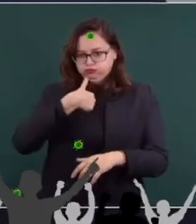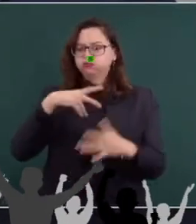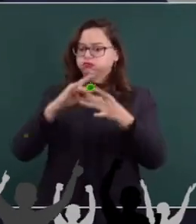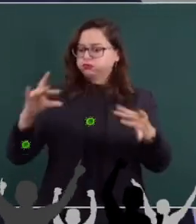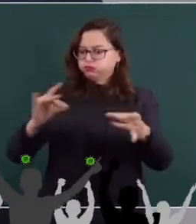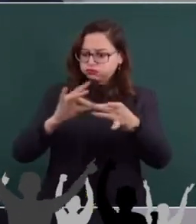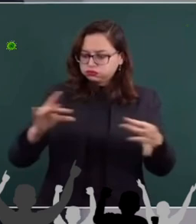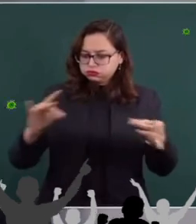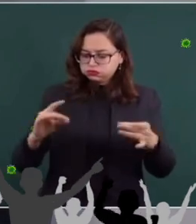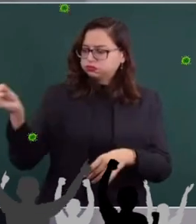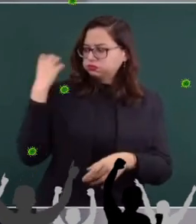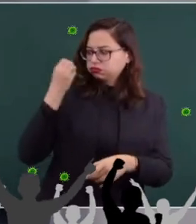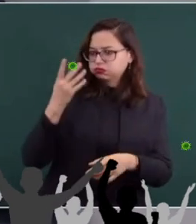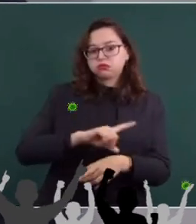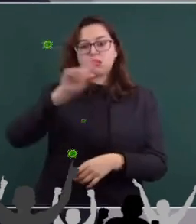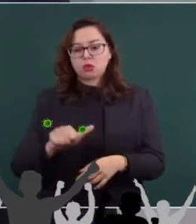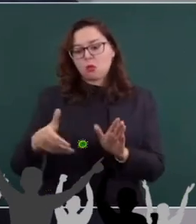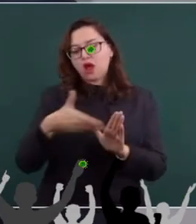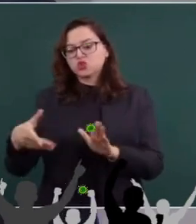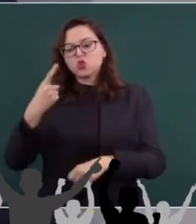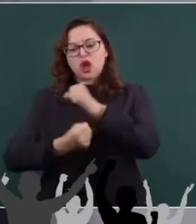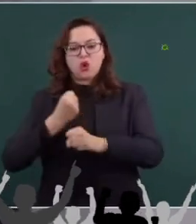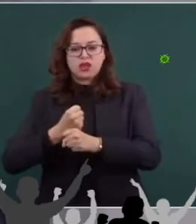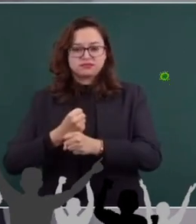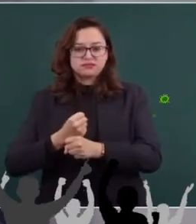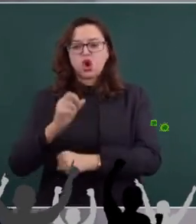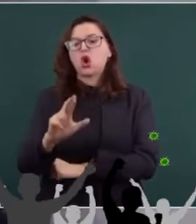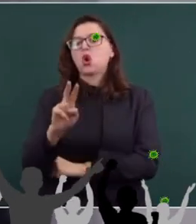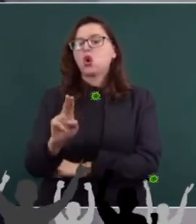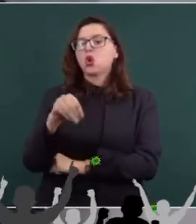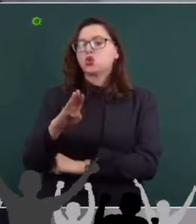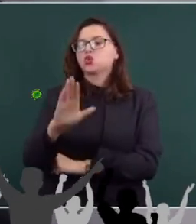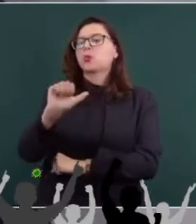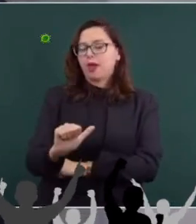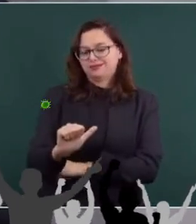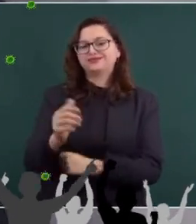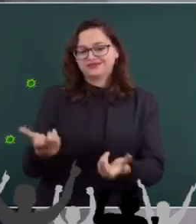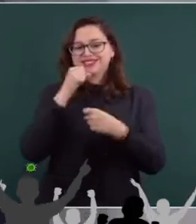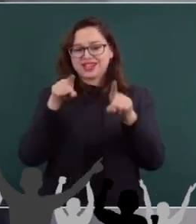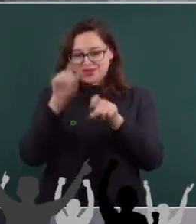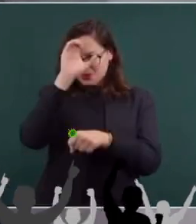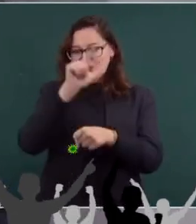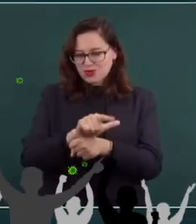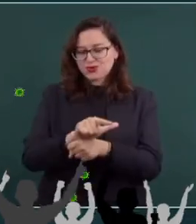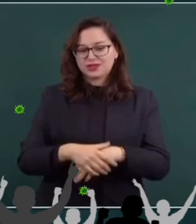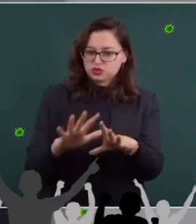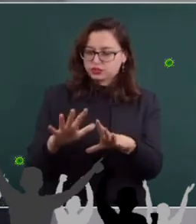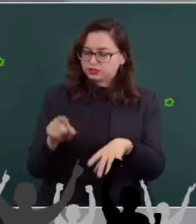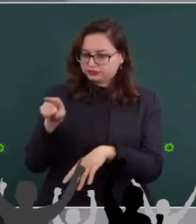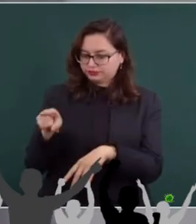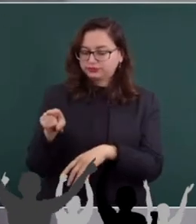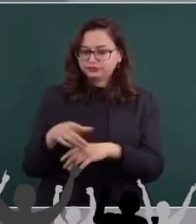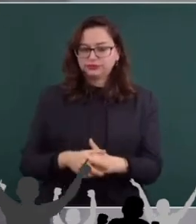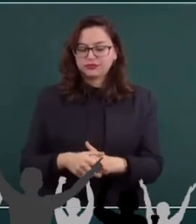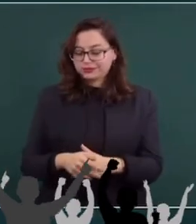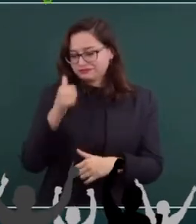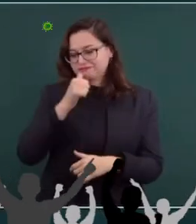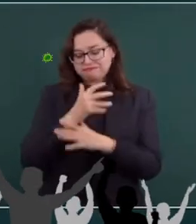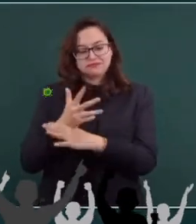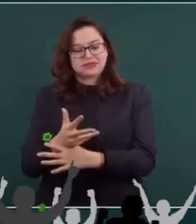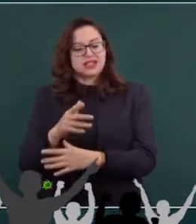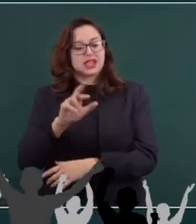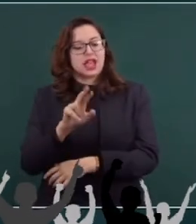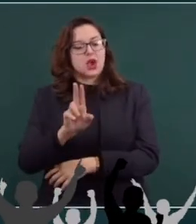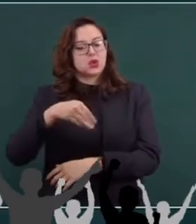de rumba, porque la rumba también es cultura, decía el maestro Froylan López Narváez, que también en paz descanse. Entonces